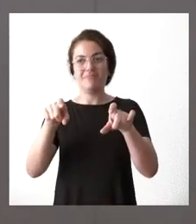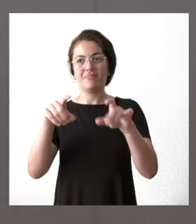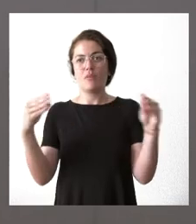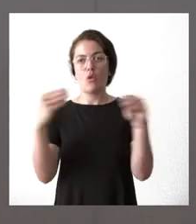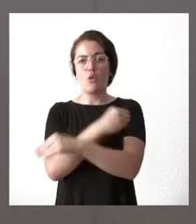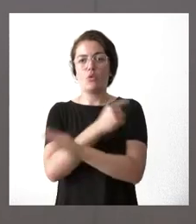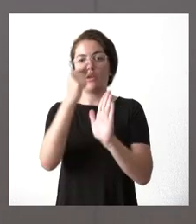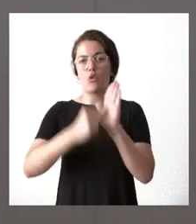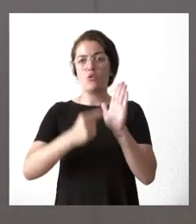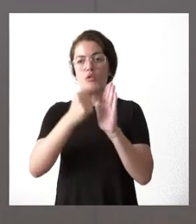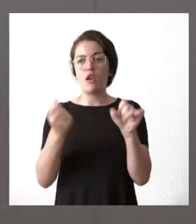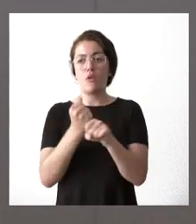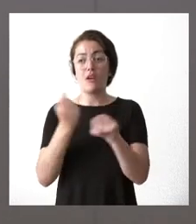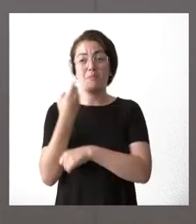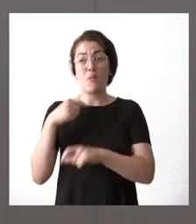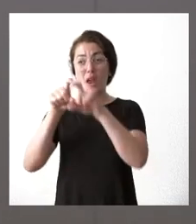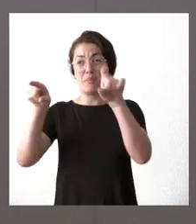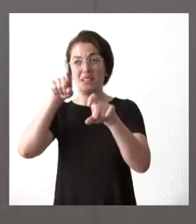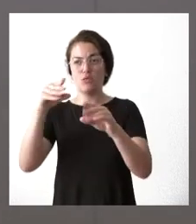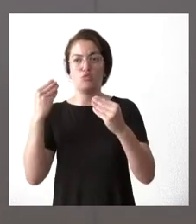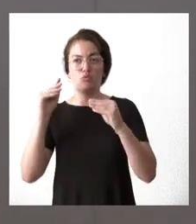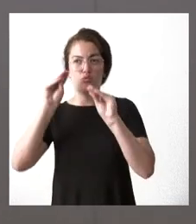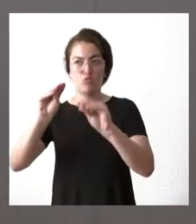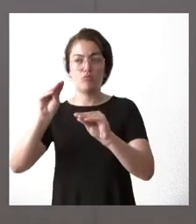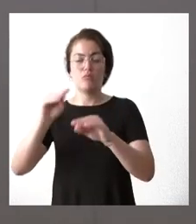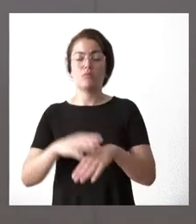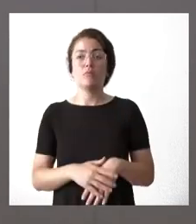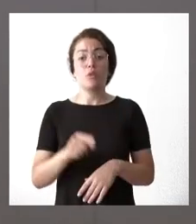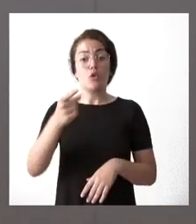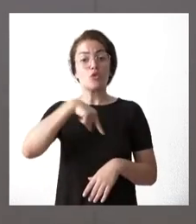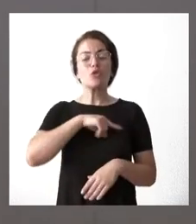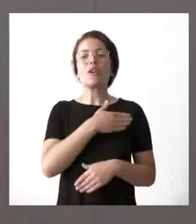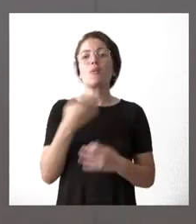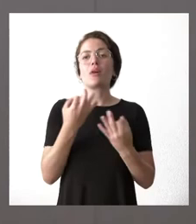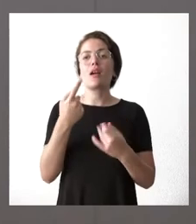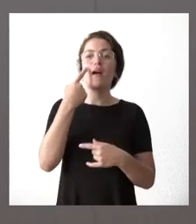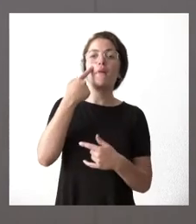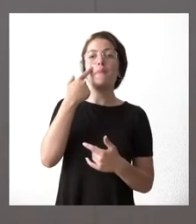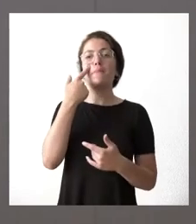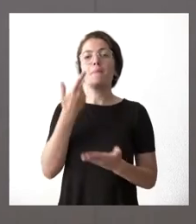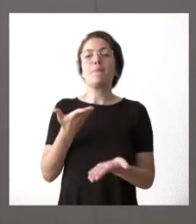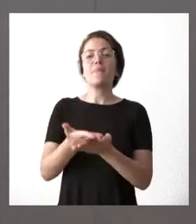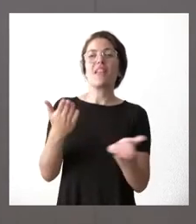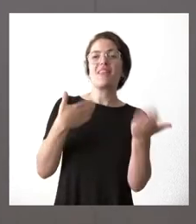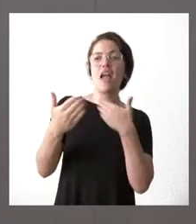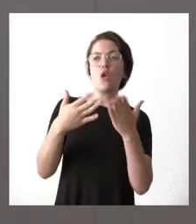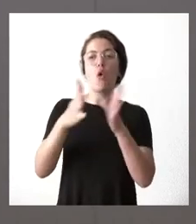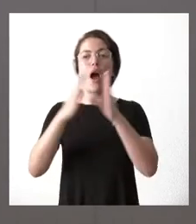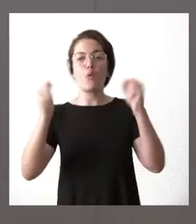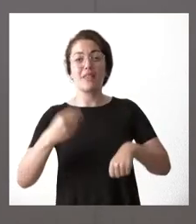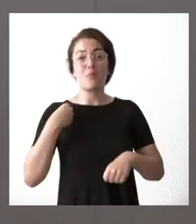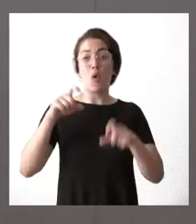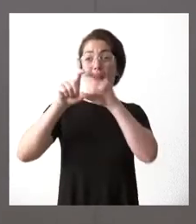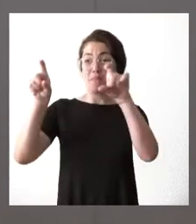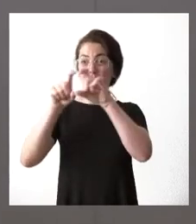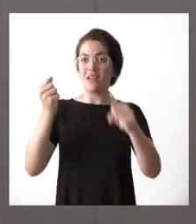que les tiene contratado. Nosotros de aquí ¿qué hacemos? Llamamos al diálogo y al intento de acuerdo entre las partes, entre la empresa y entre los trabajadores en este